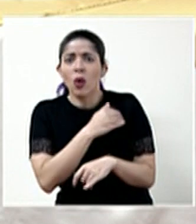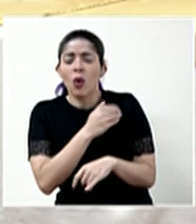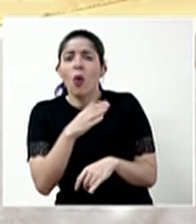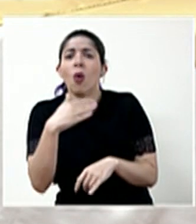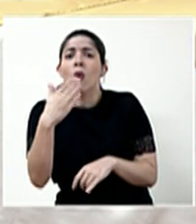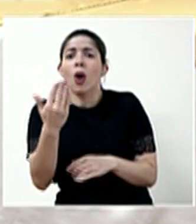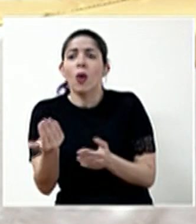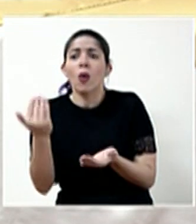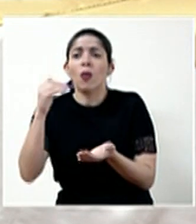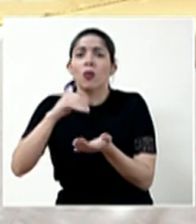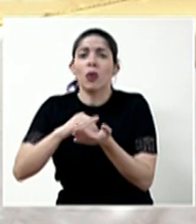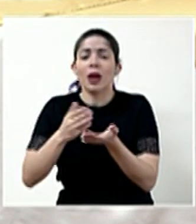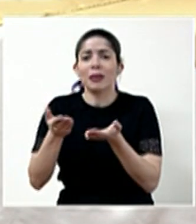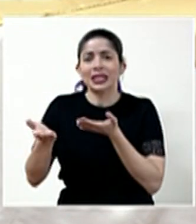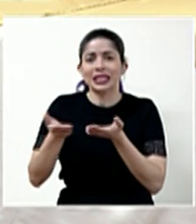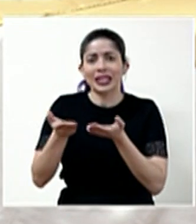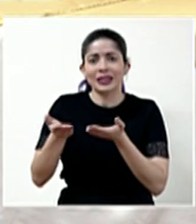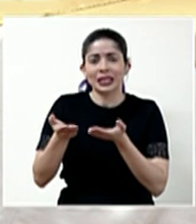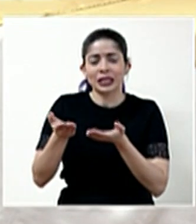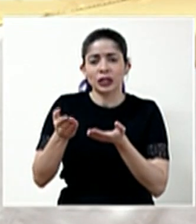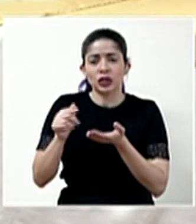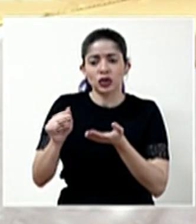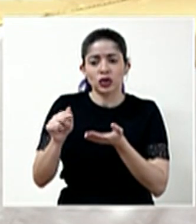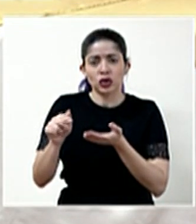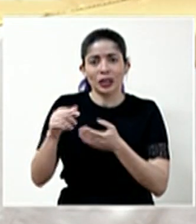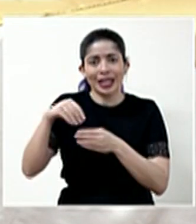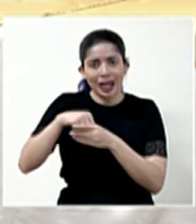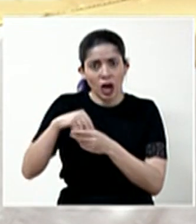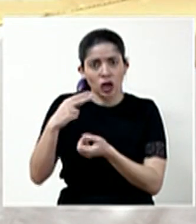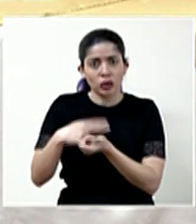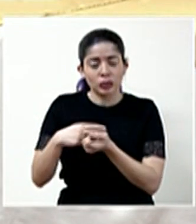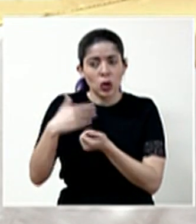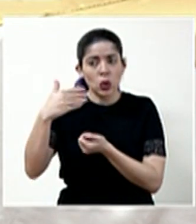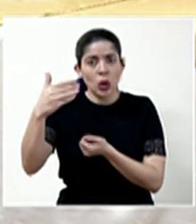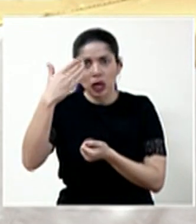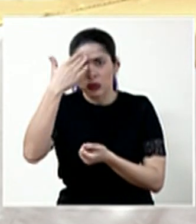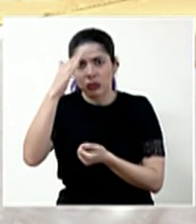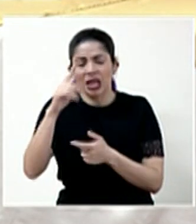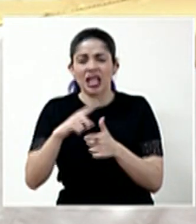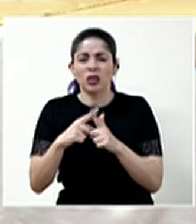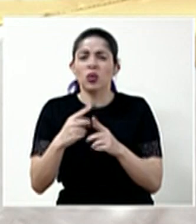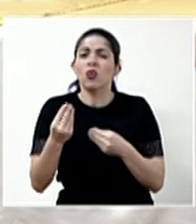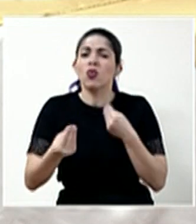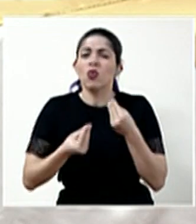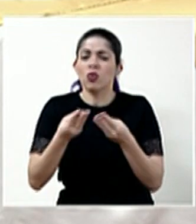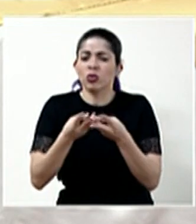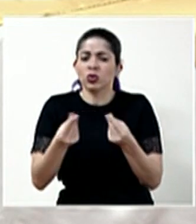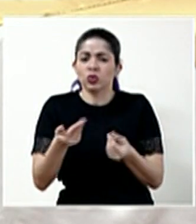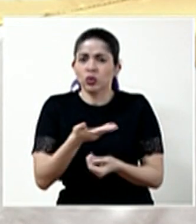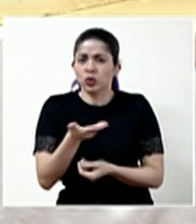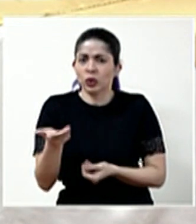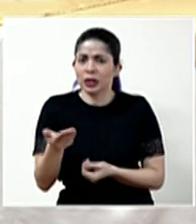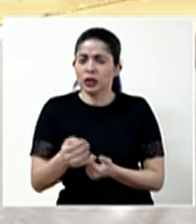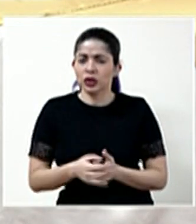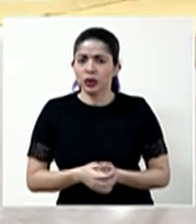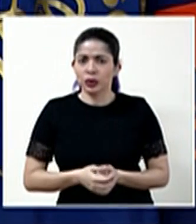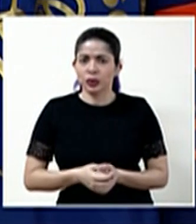los va a devolver a servicios en los hospitales, ¿cuál podría ser una solución para ellos?